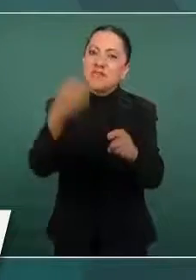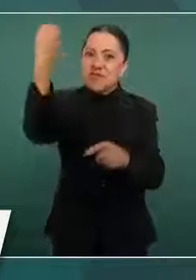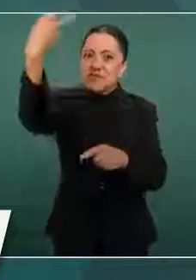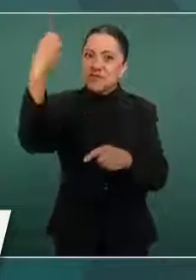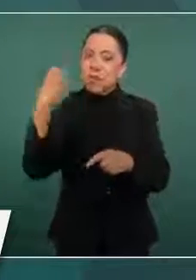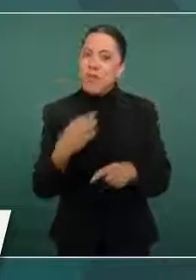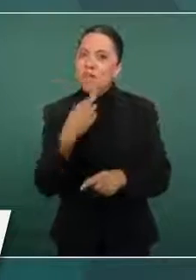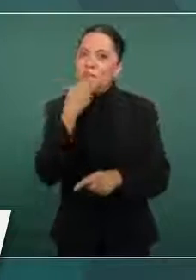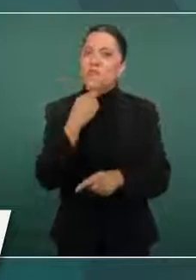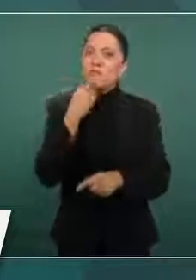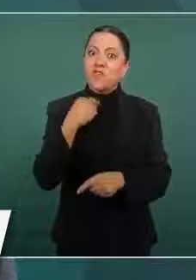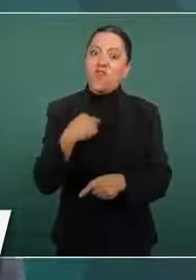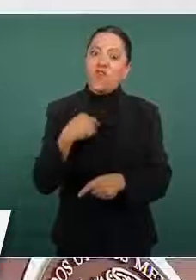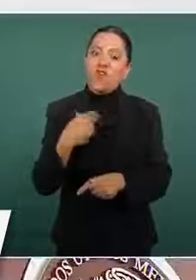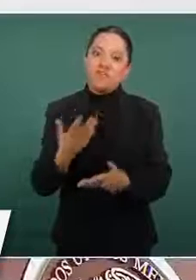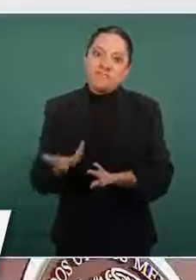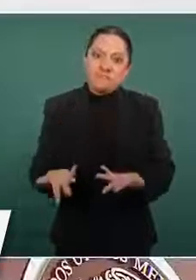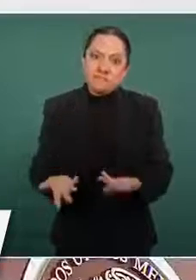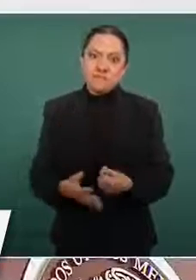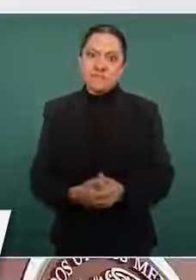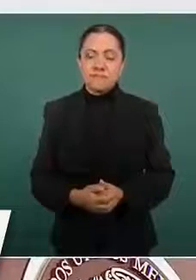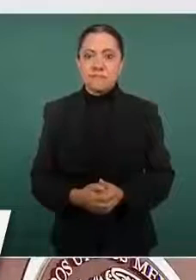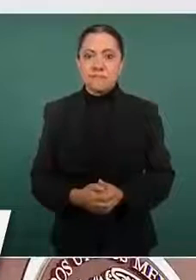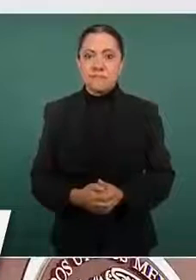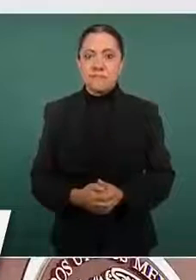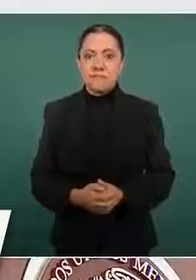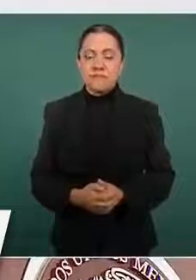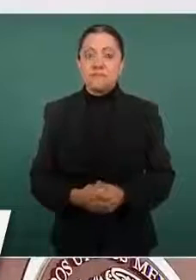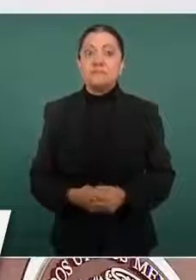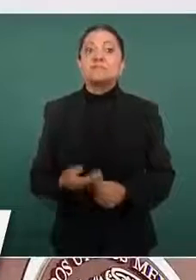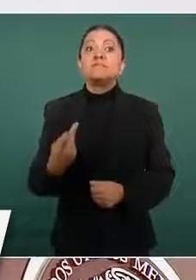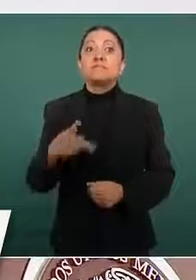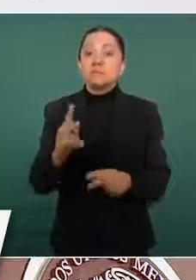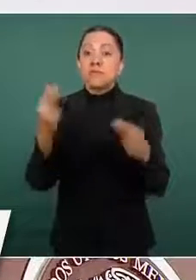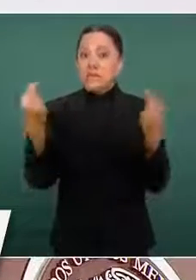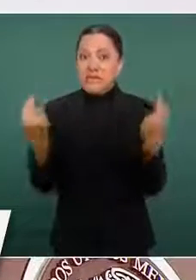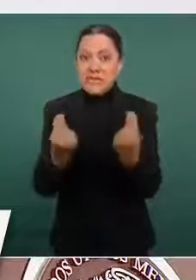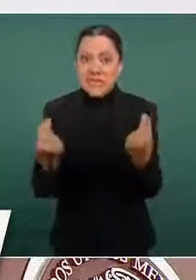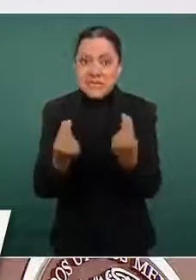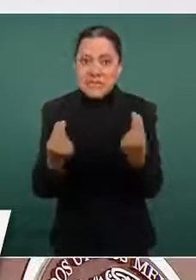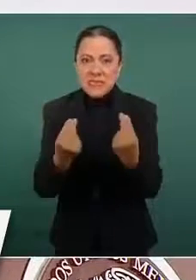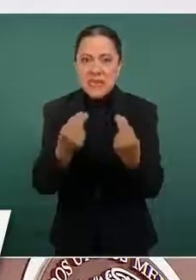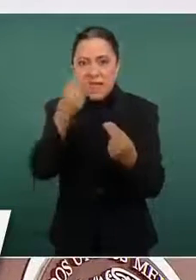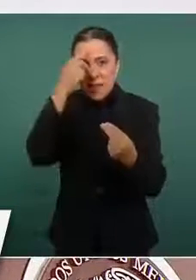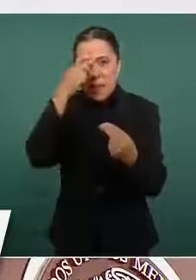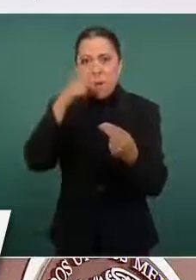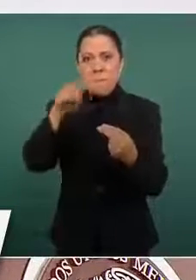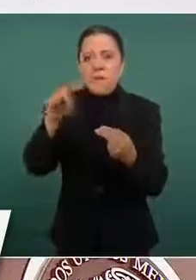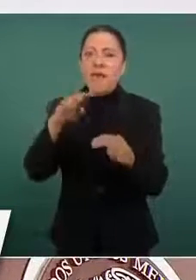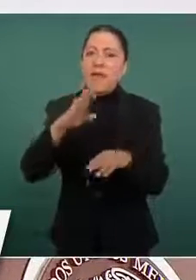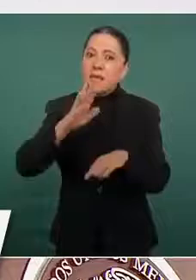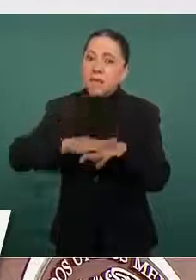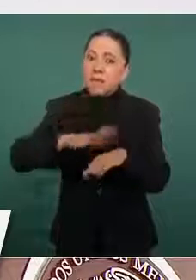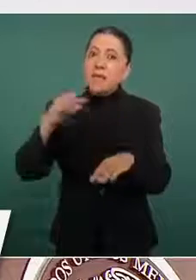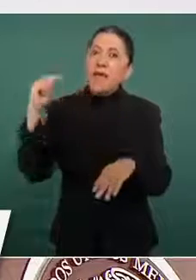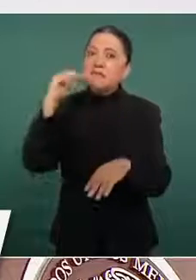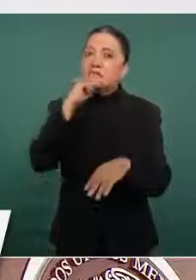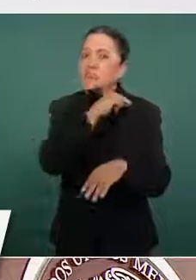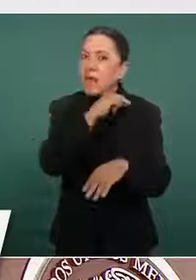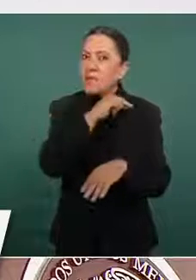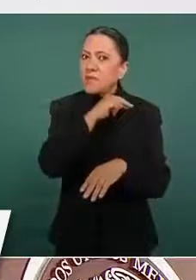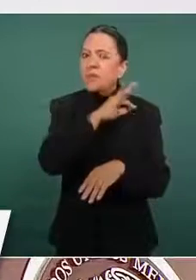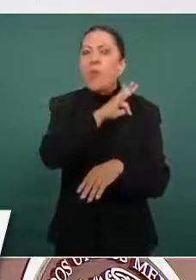y la necesidad de ascender lo más pronto posible a la nueva